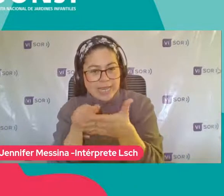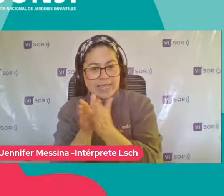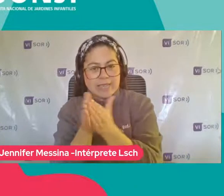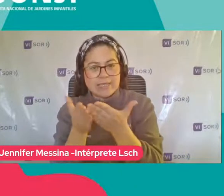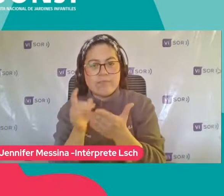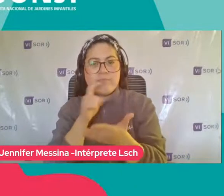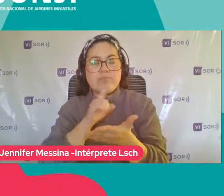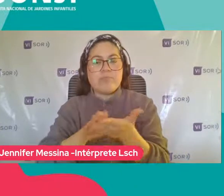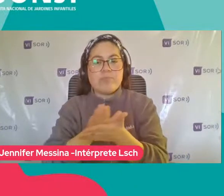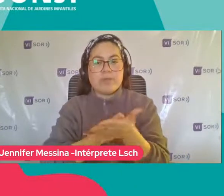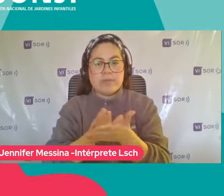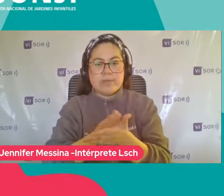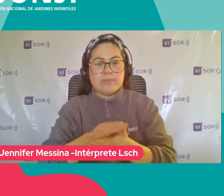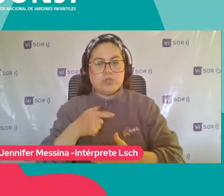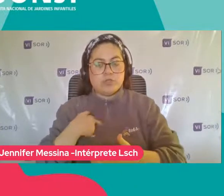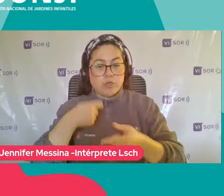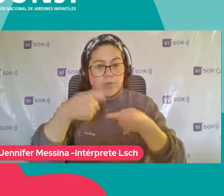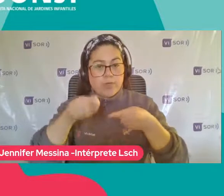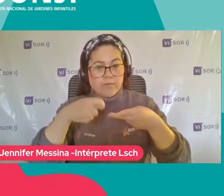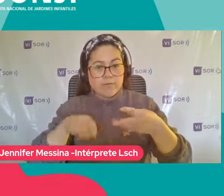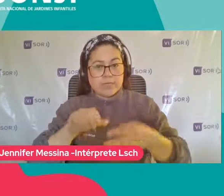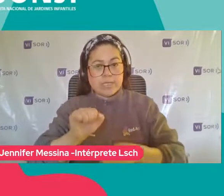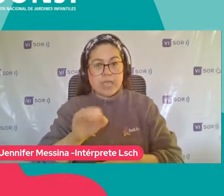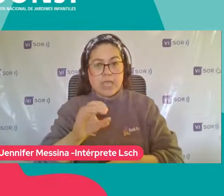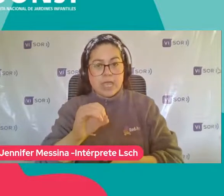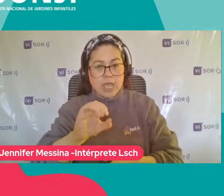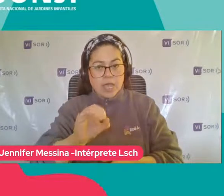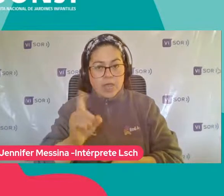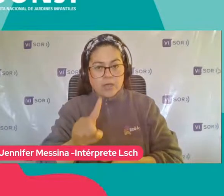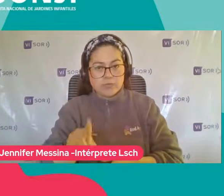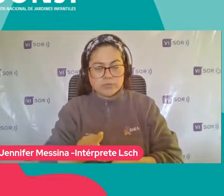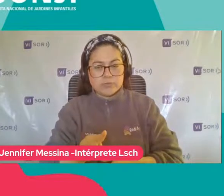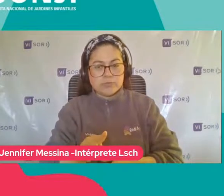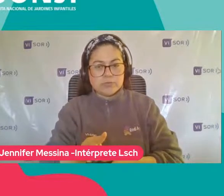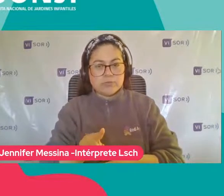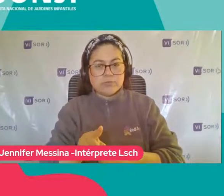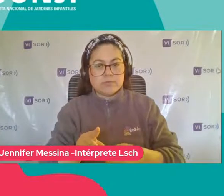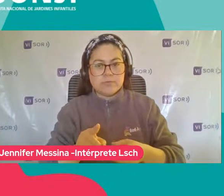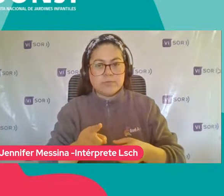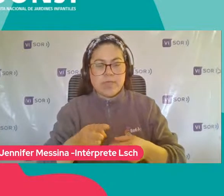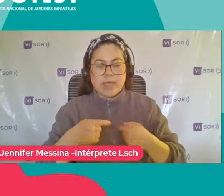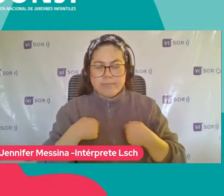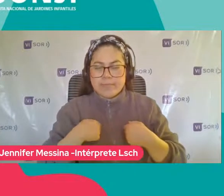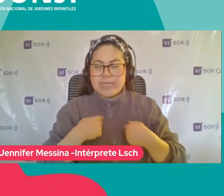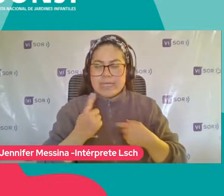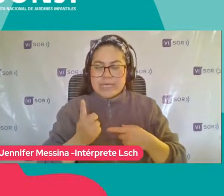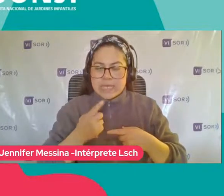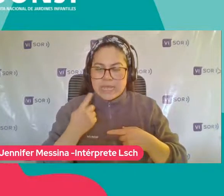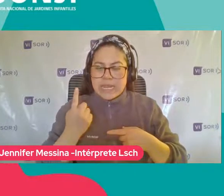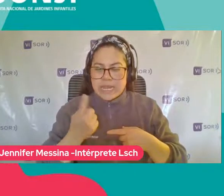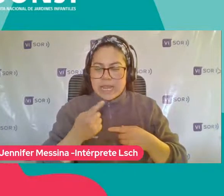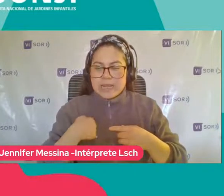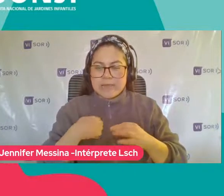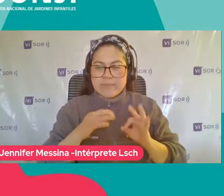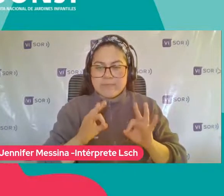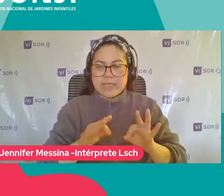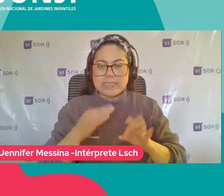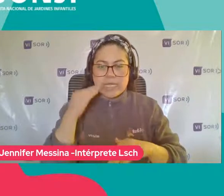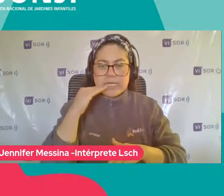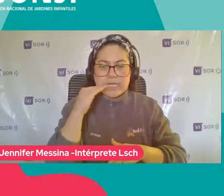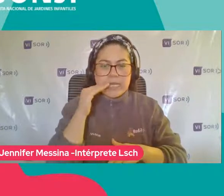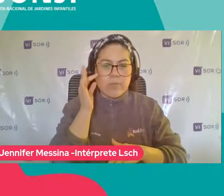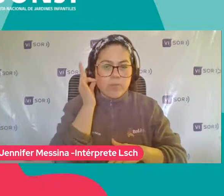evaluación En A2 Que es la Como la evaluación Específica Para diagnosticar Y generalmente Me ha pasado Este último tiempo Llegan niñas